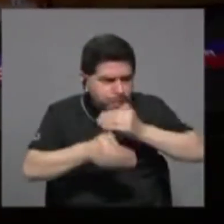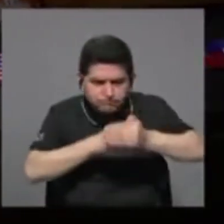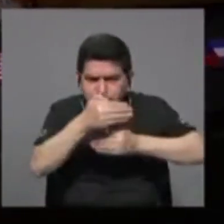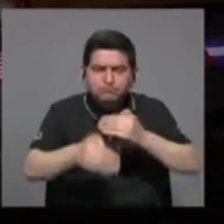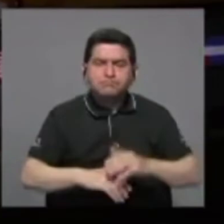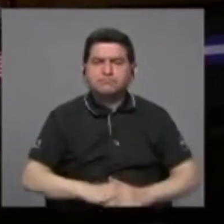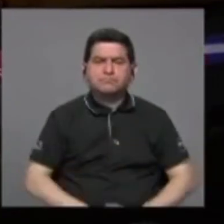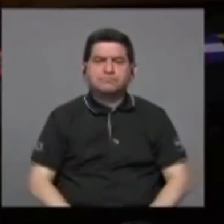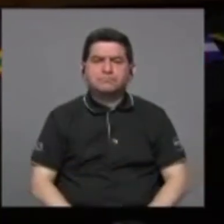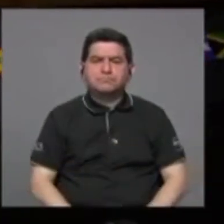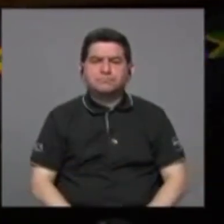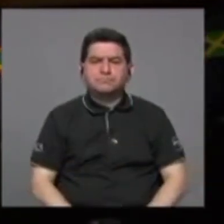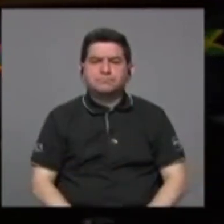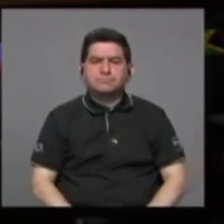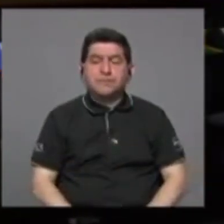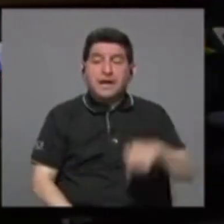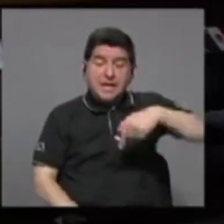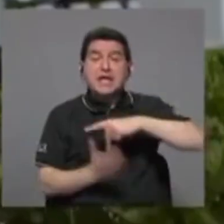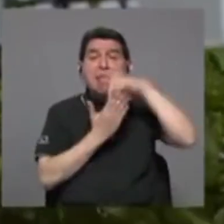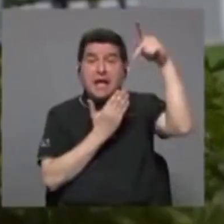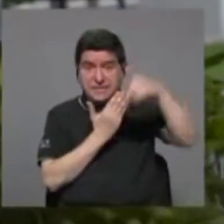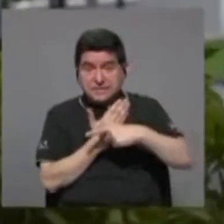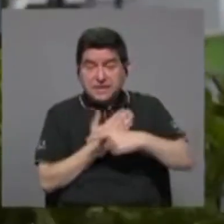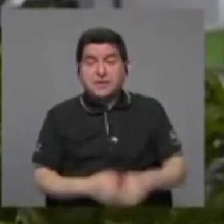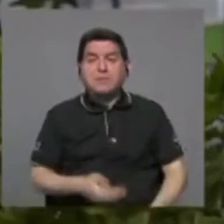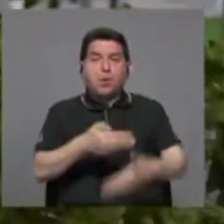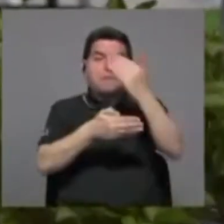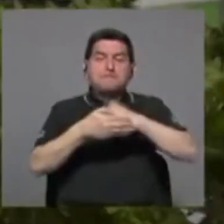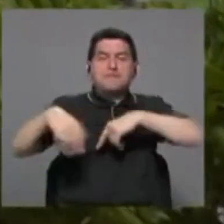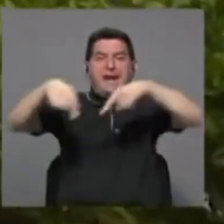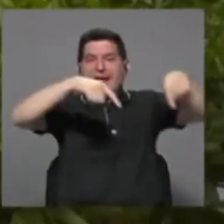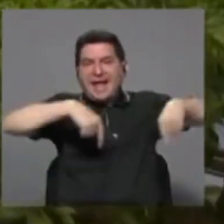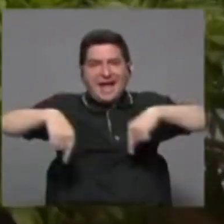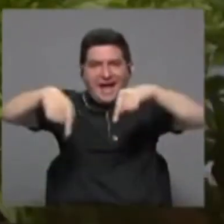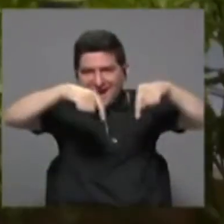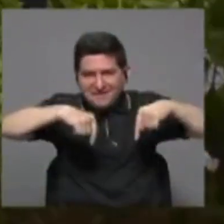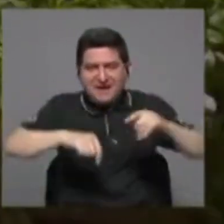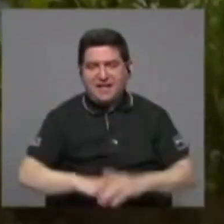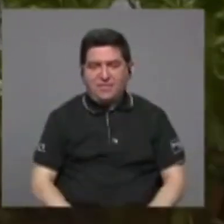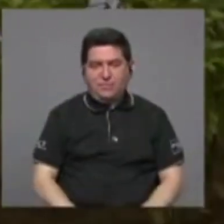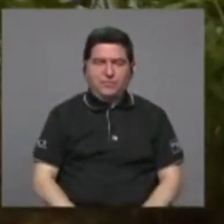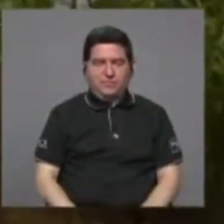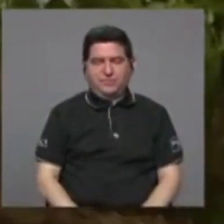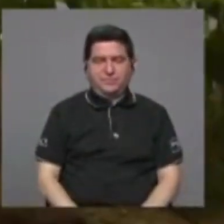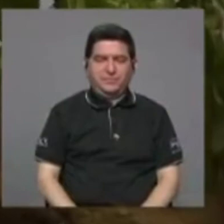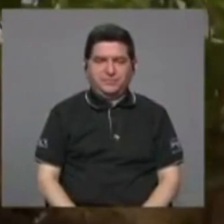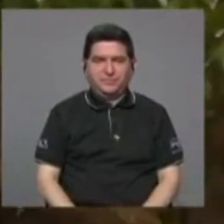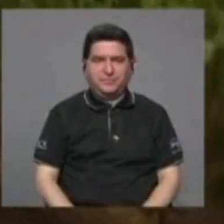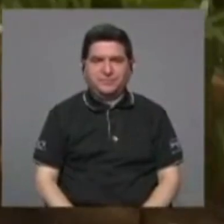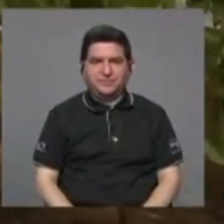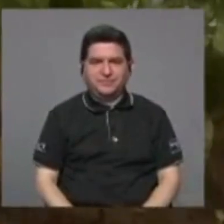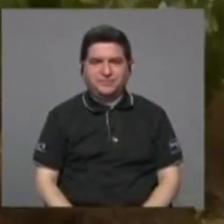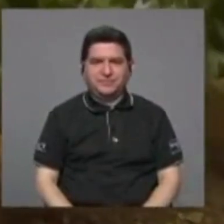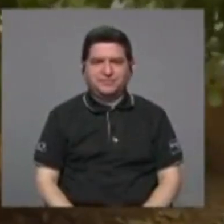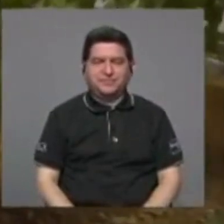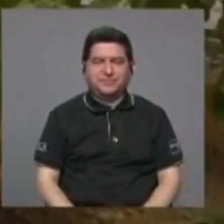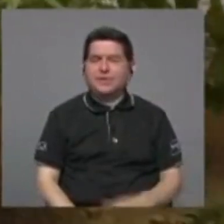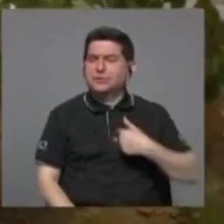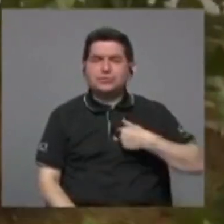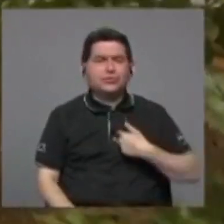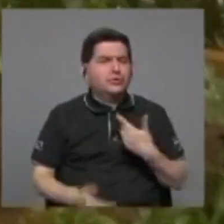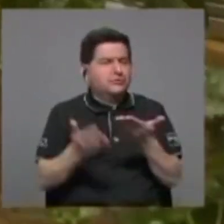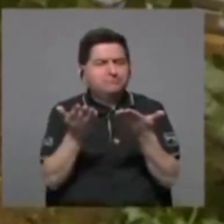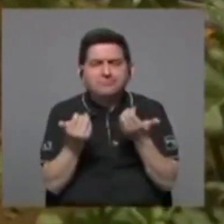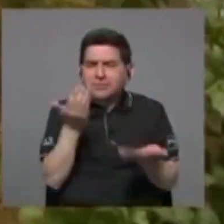pues, y este es un programa pregrabado o grabado, pues no quiero